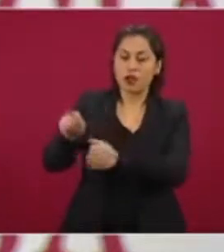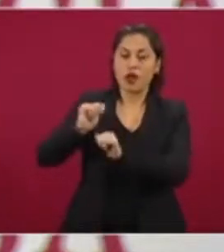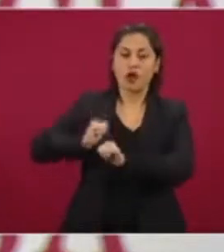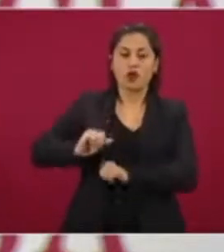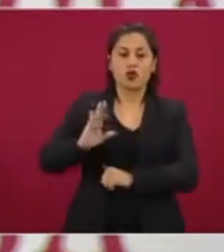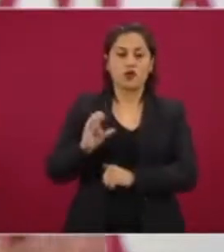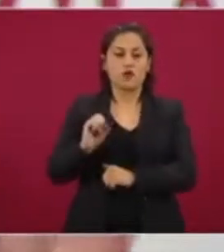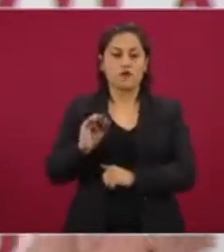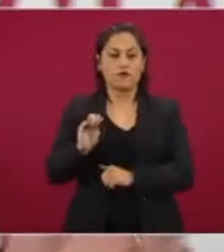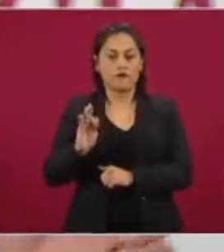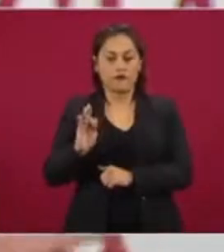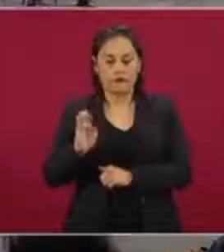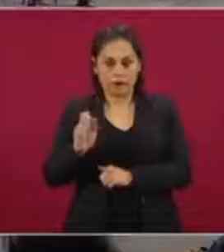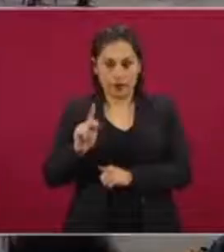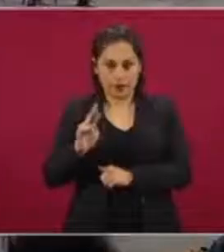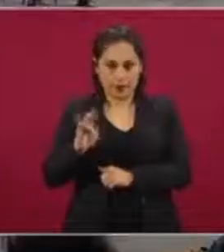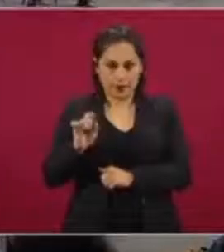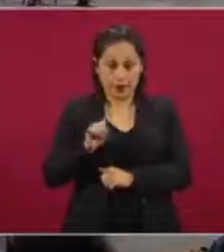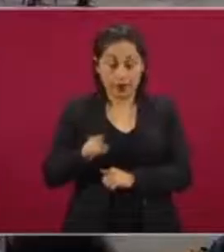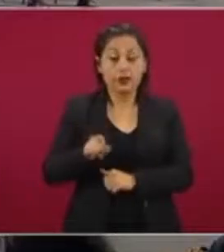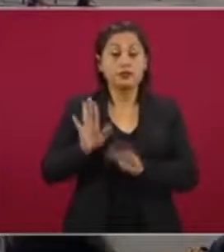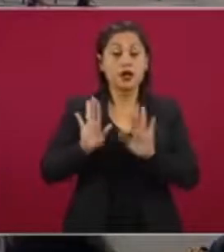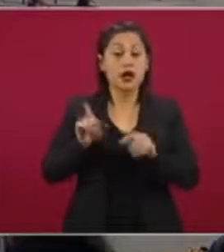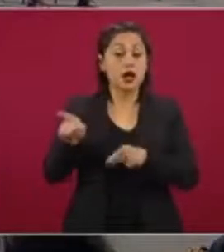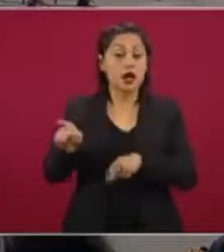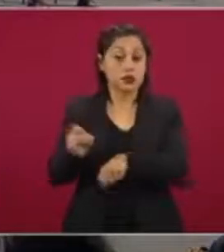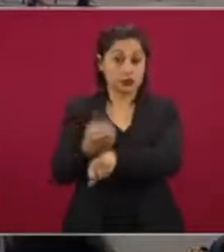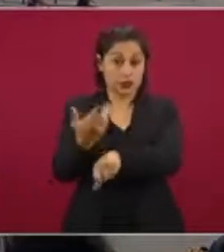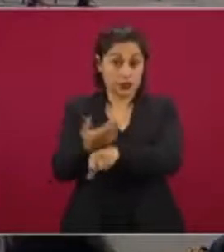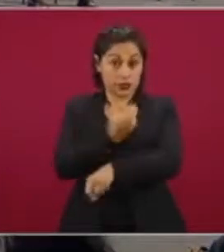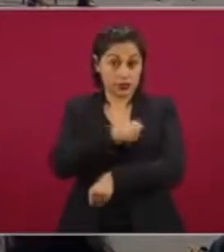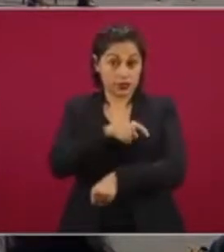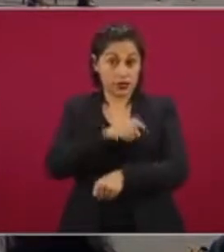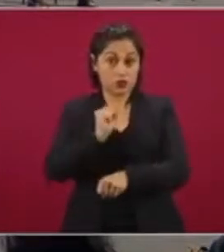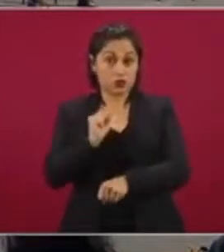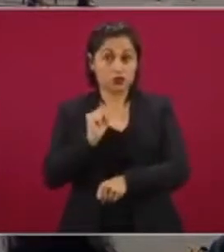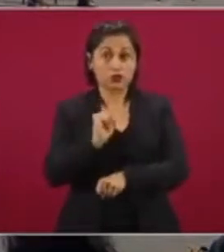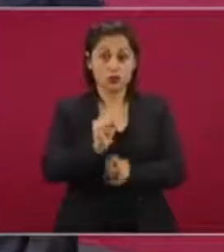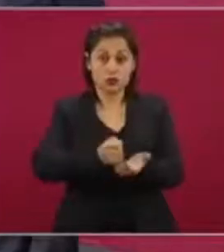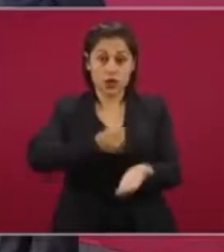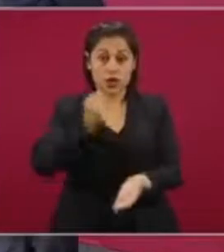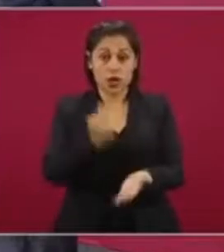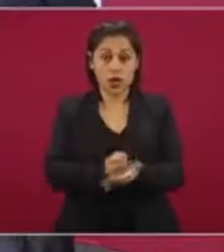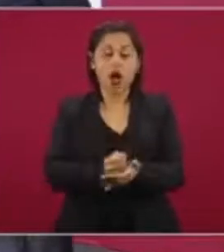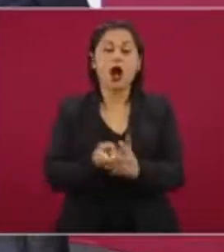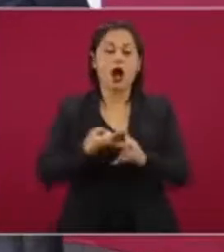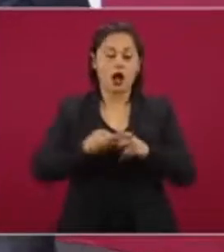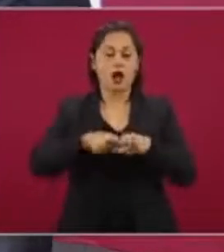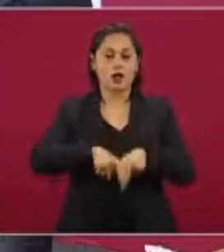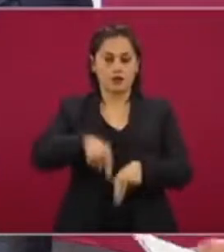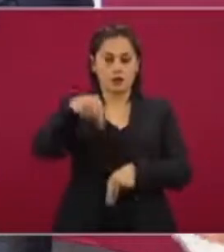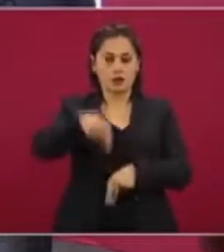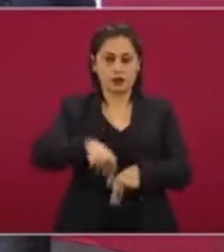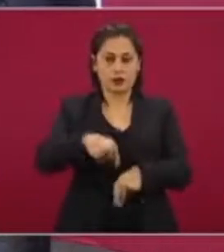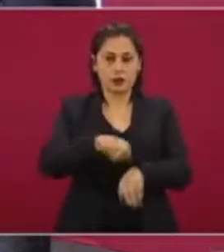Cuando la Secretaría de Salud así lo considere, se inicia entonces a fase 3 de Novavax.